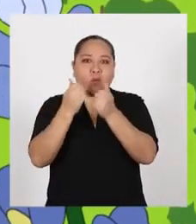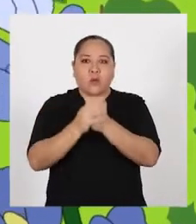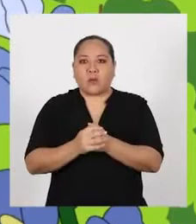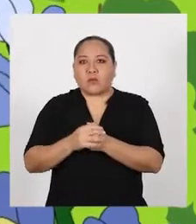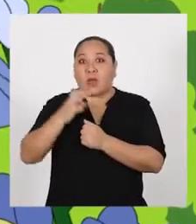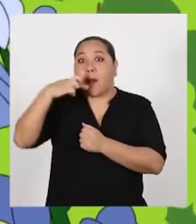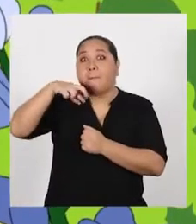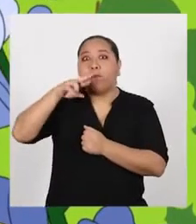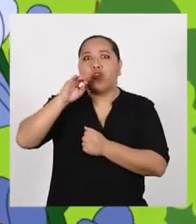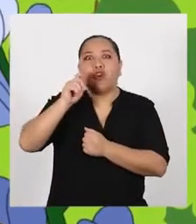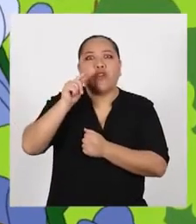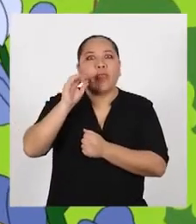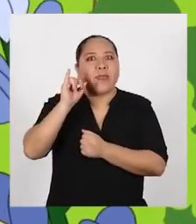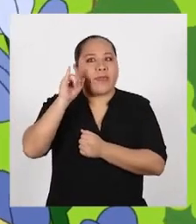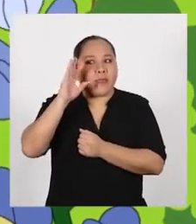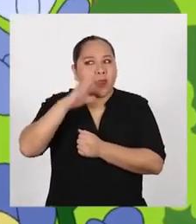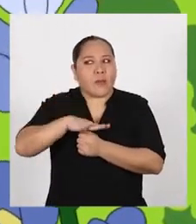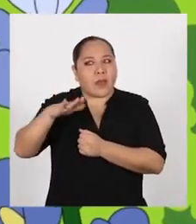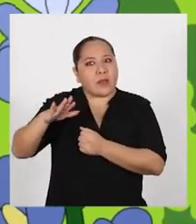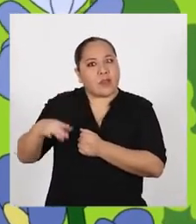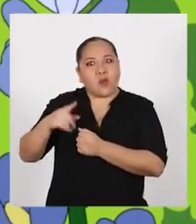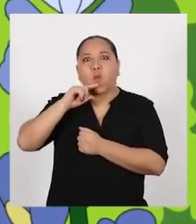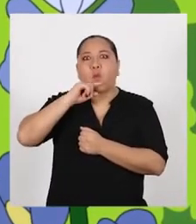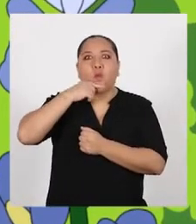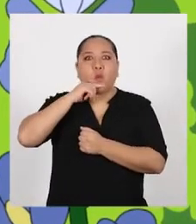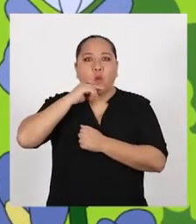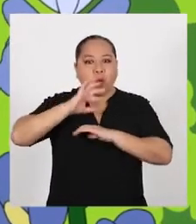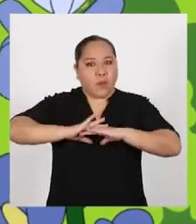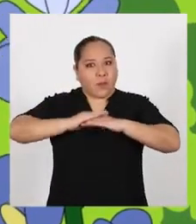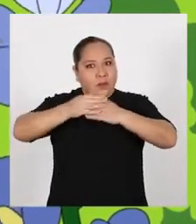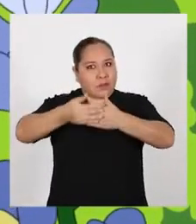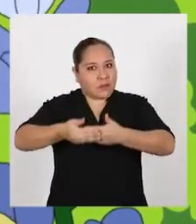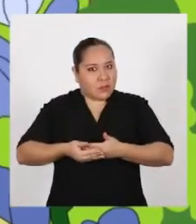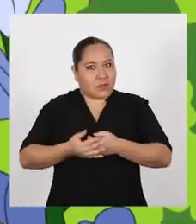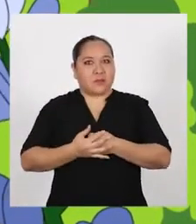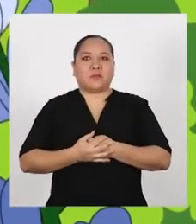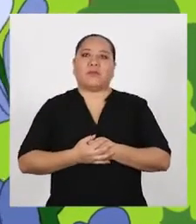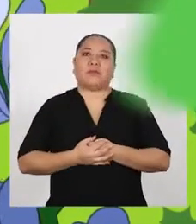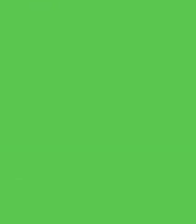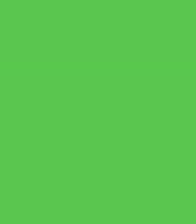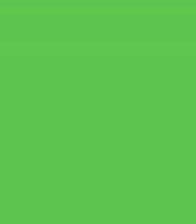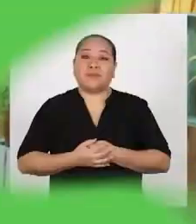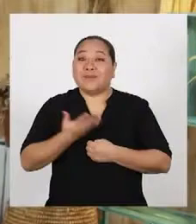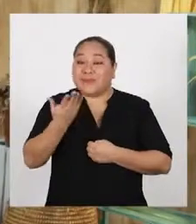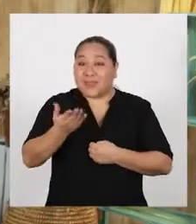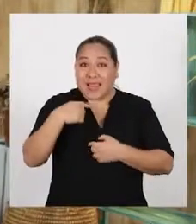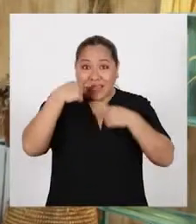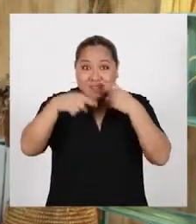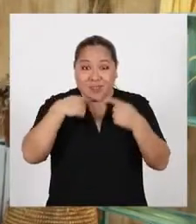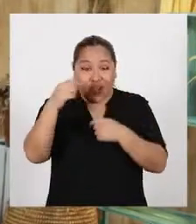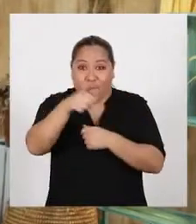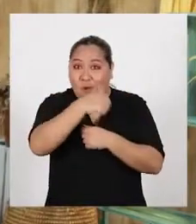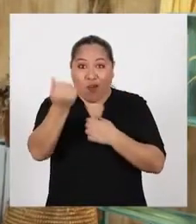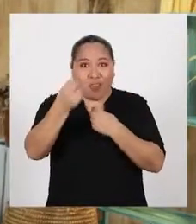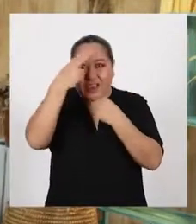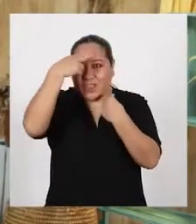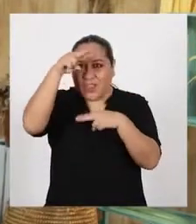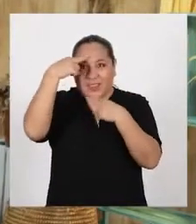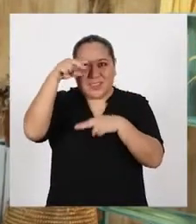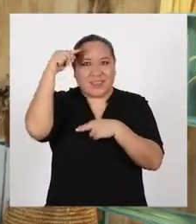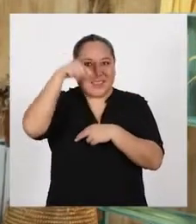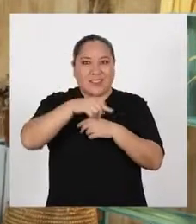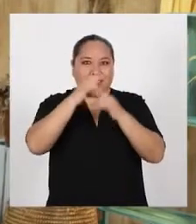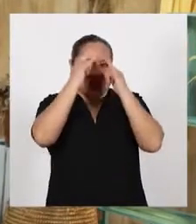proteínas, importante para niños y mujeres embarazadas Y les cuento la última